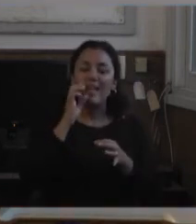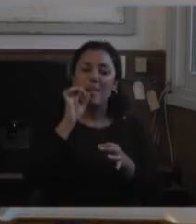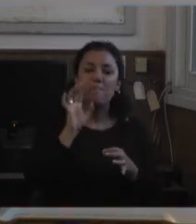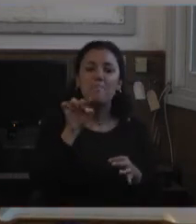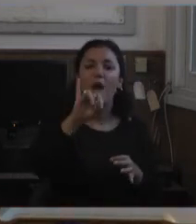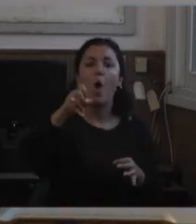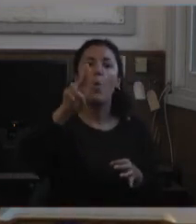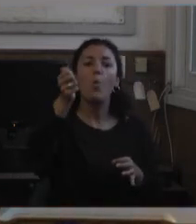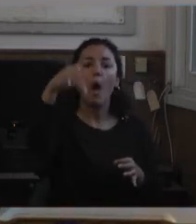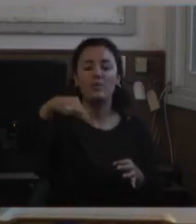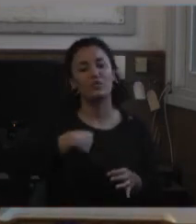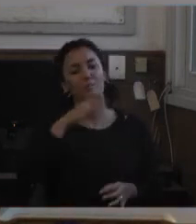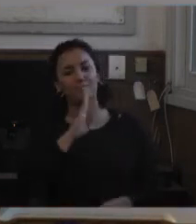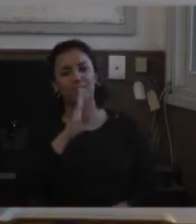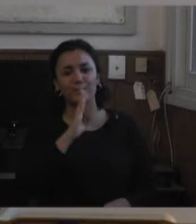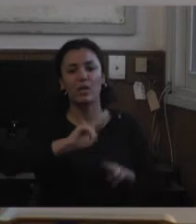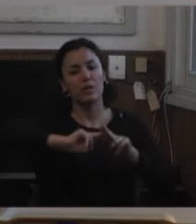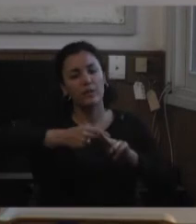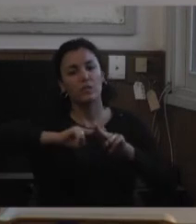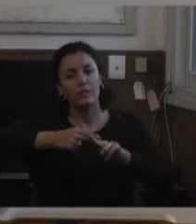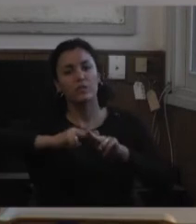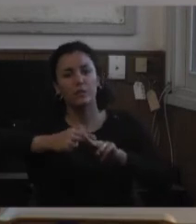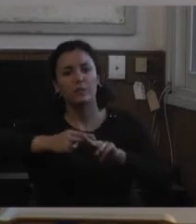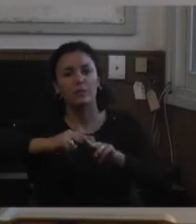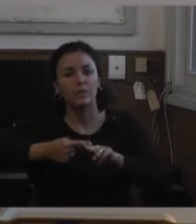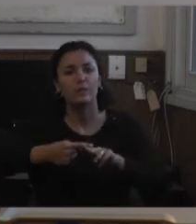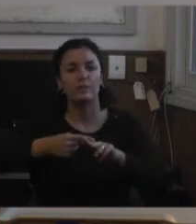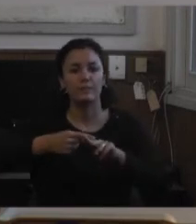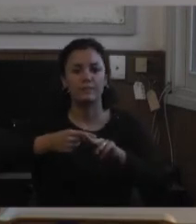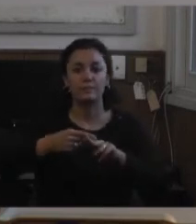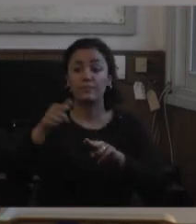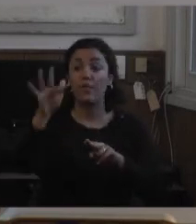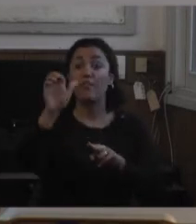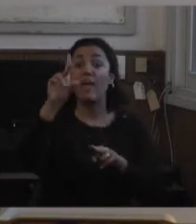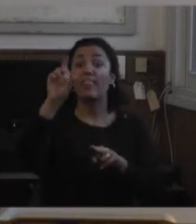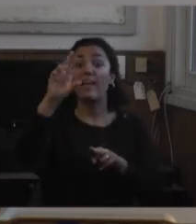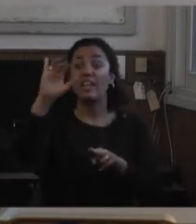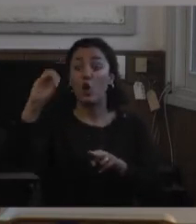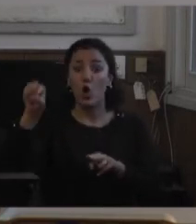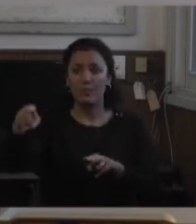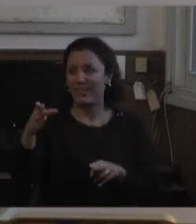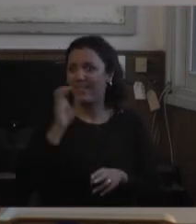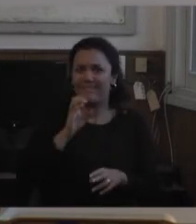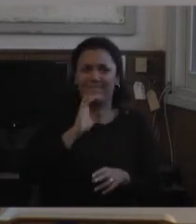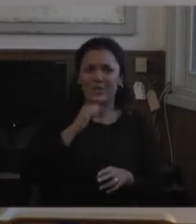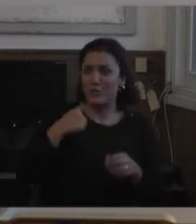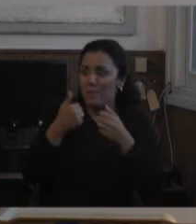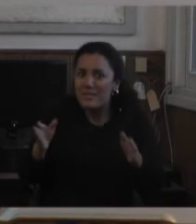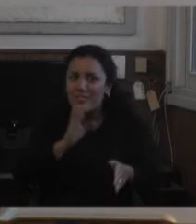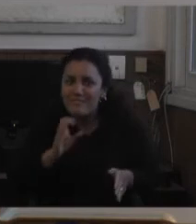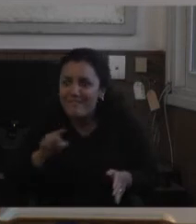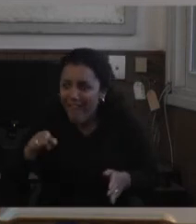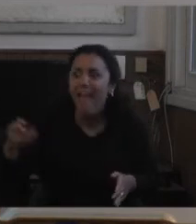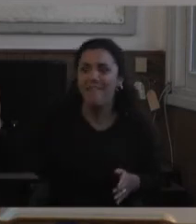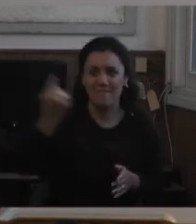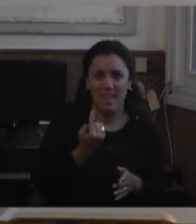Juan le tengo paciencia hay que repetirle las cosas varias veces Federico es muy gracioso si empezás contando chistes participa